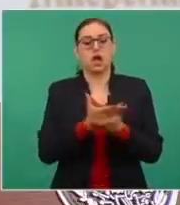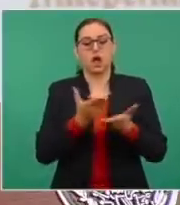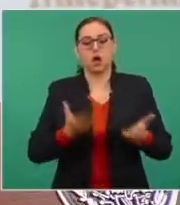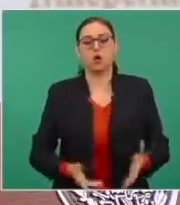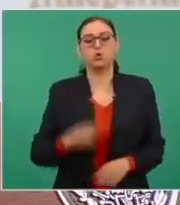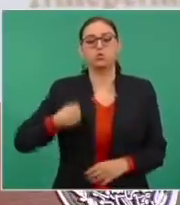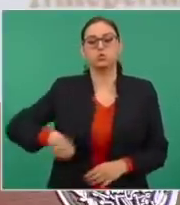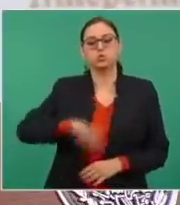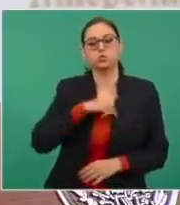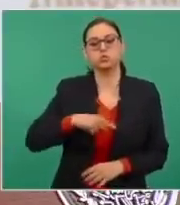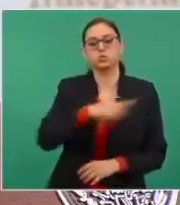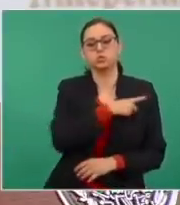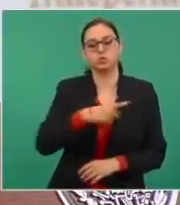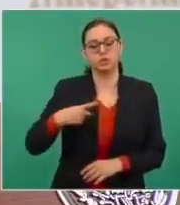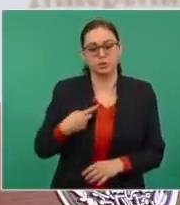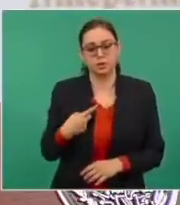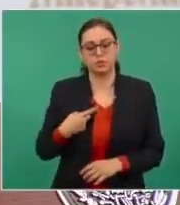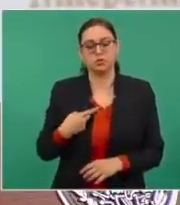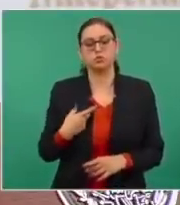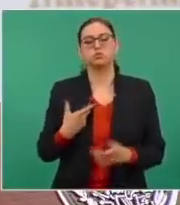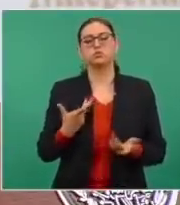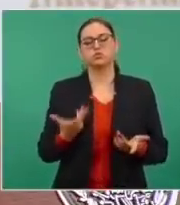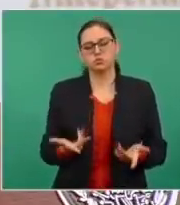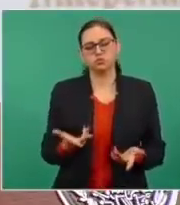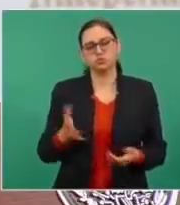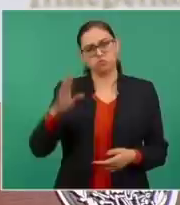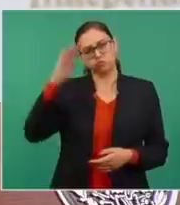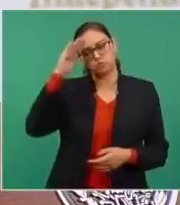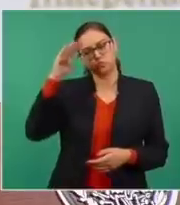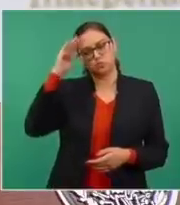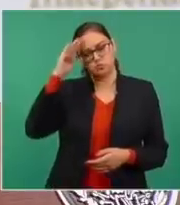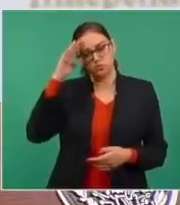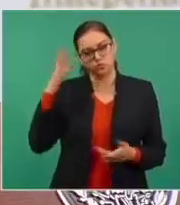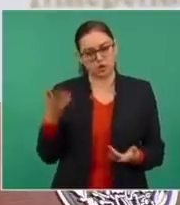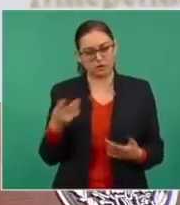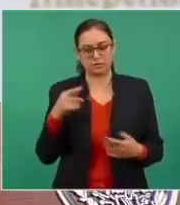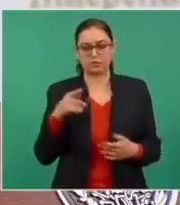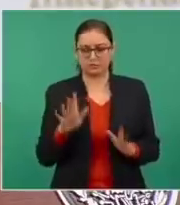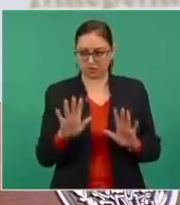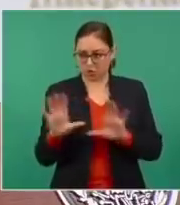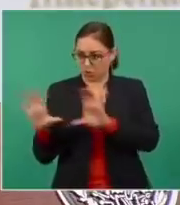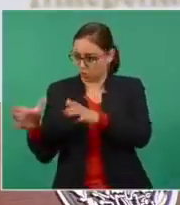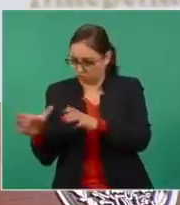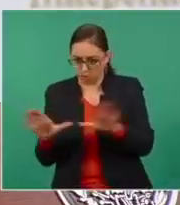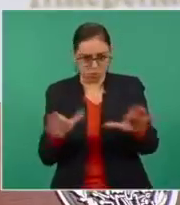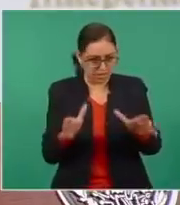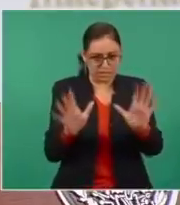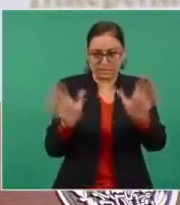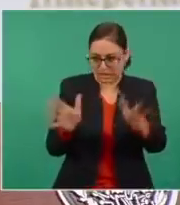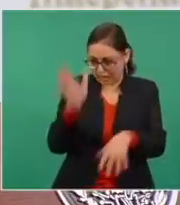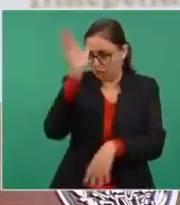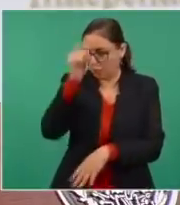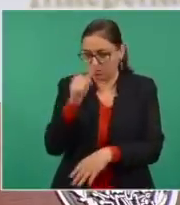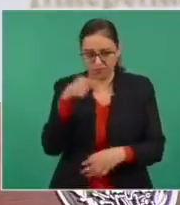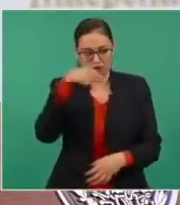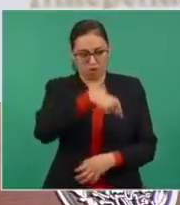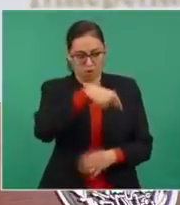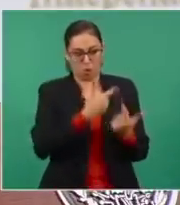es que haya un acuerdo entre todos.